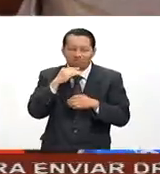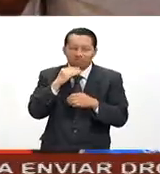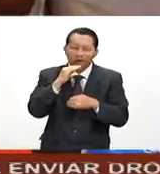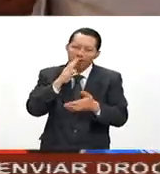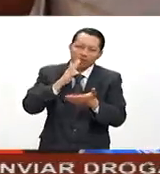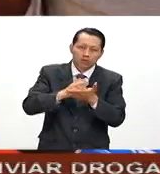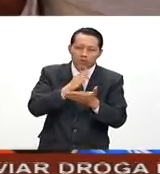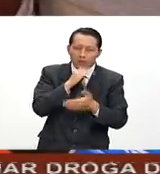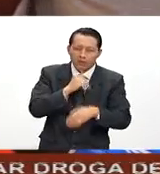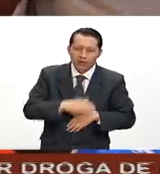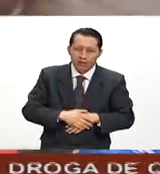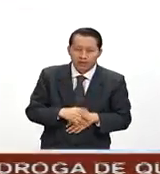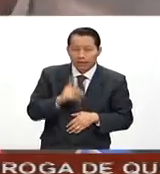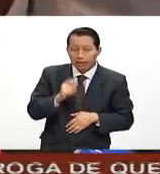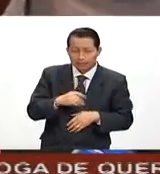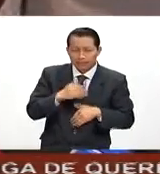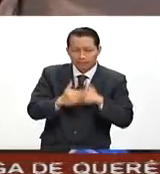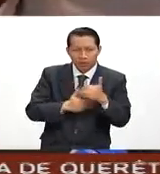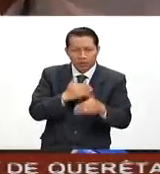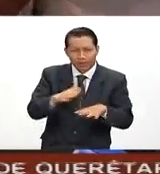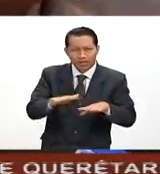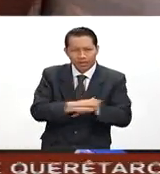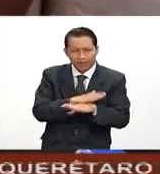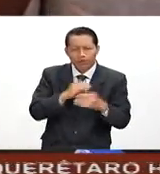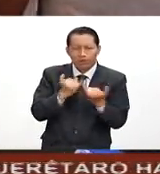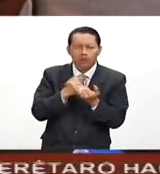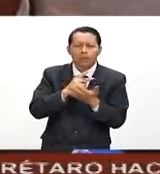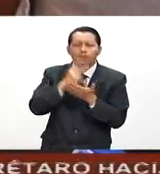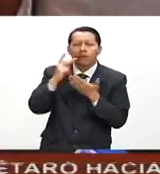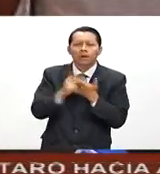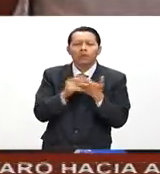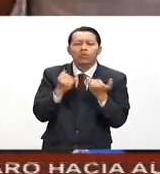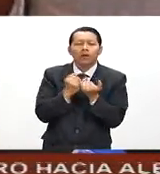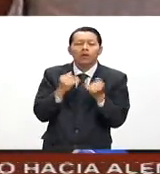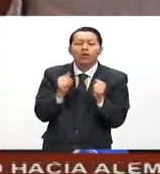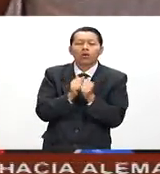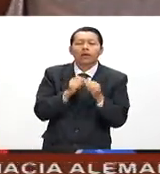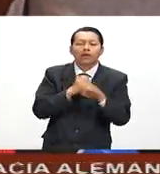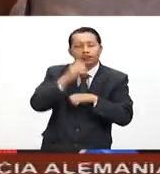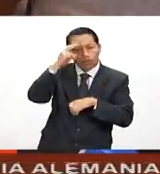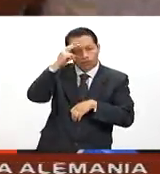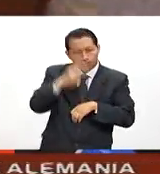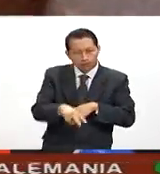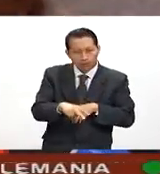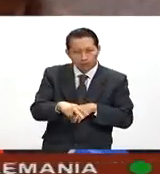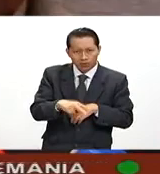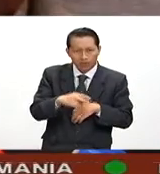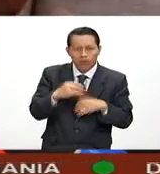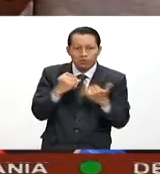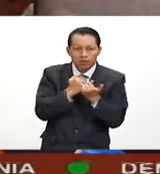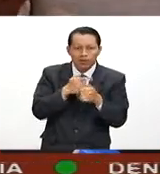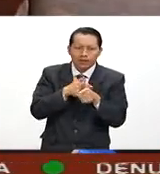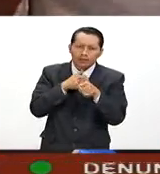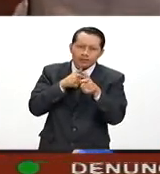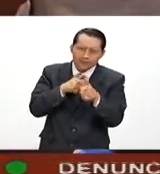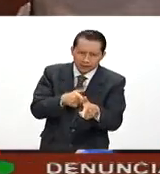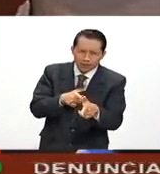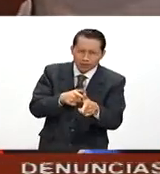Está en proceso de cambio. Tenemos un proyecto también con el Estado de México y seguimos con